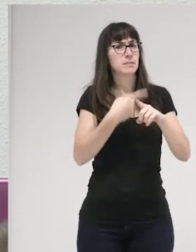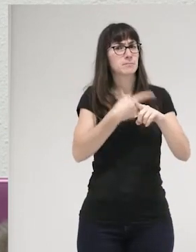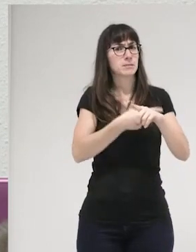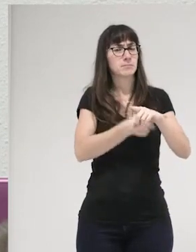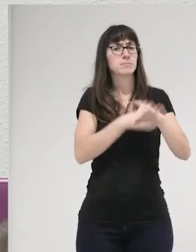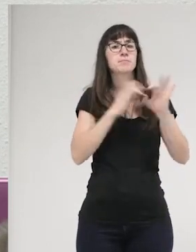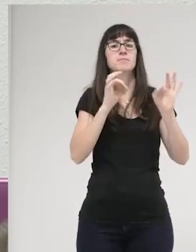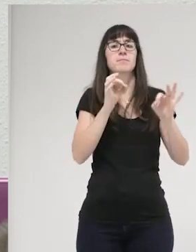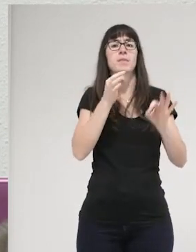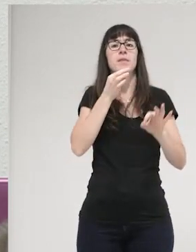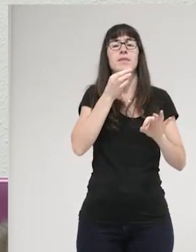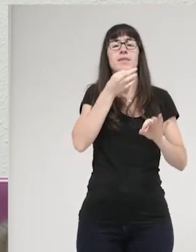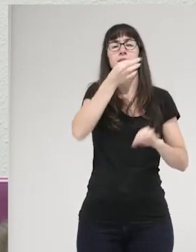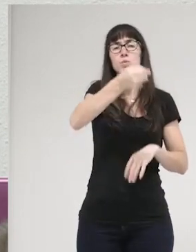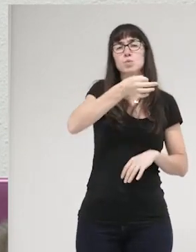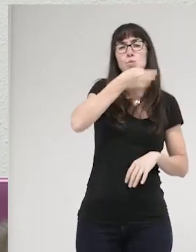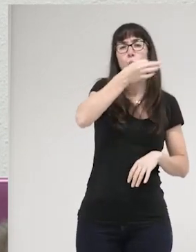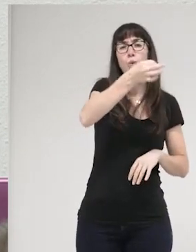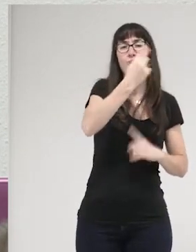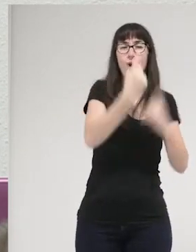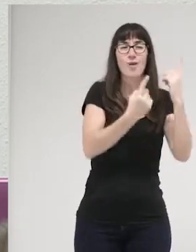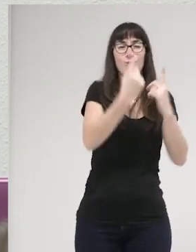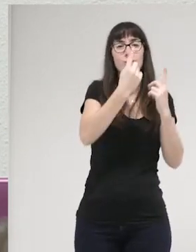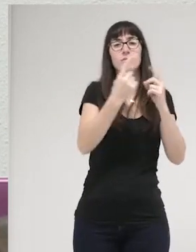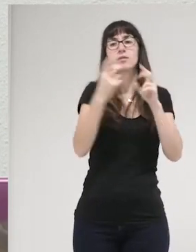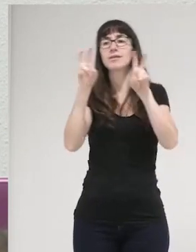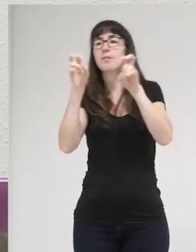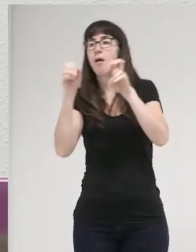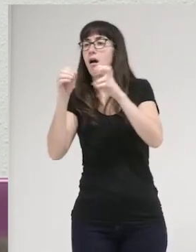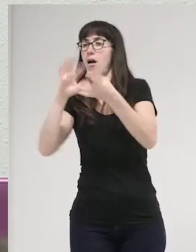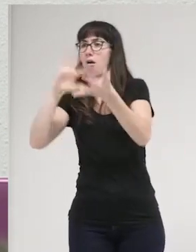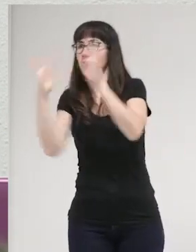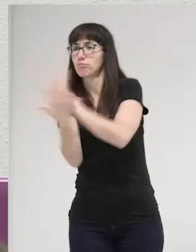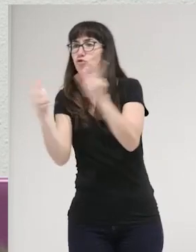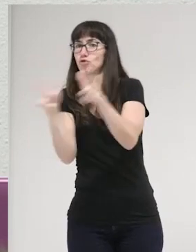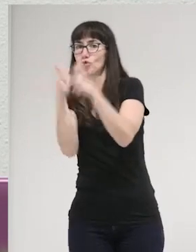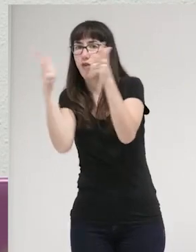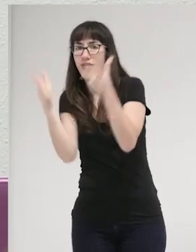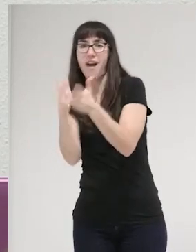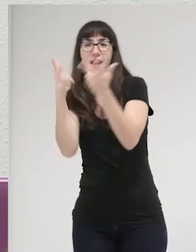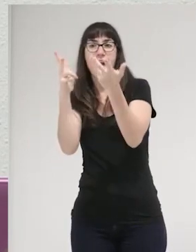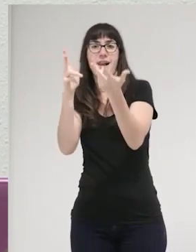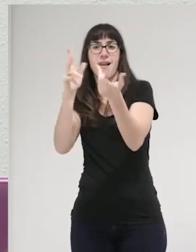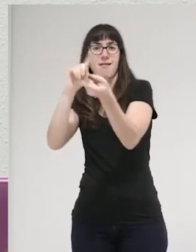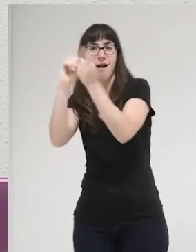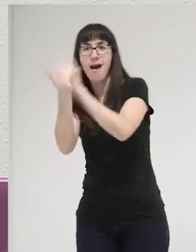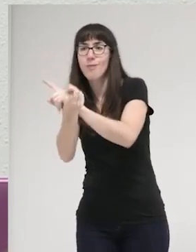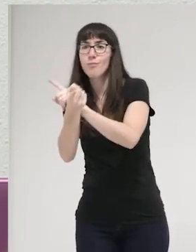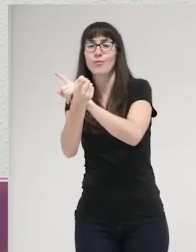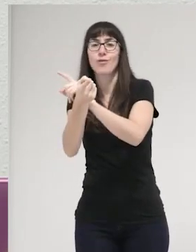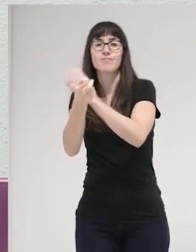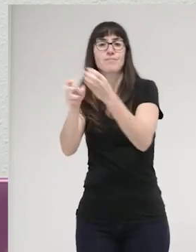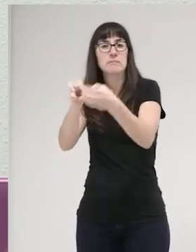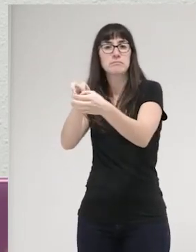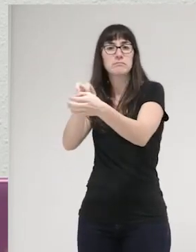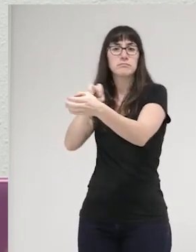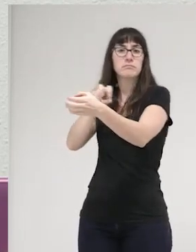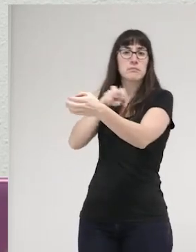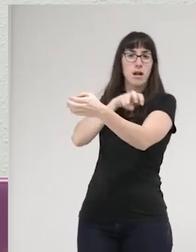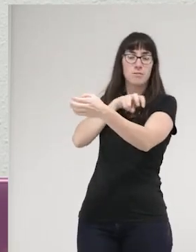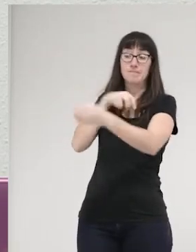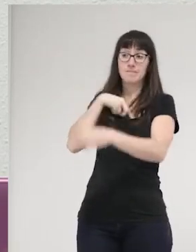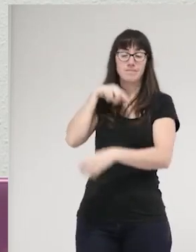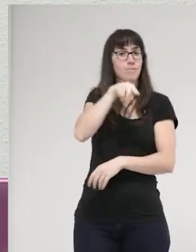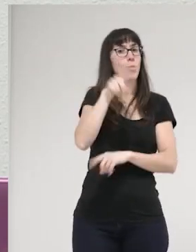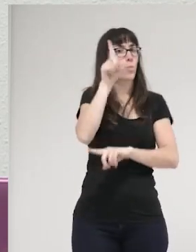discursos que nos están alejando de esos discursos de transformación social y de esas prácticas de transformación social. Y eso es algo que a me preocupa mucho, porque por